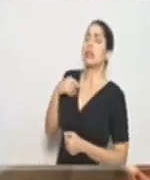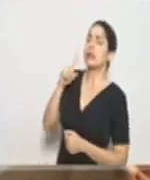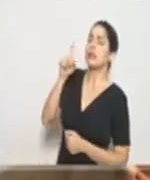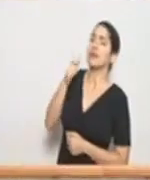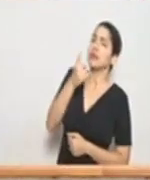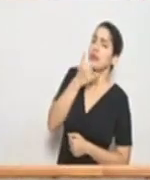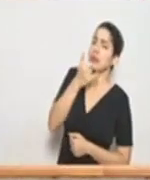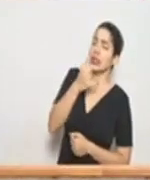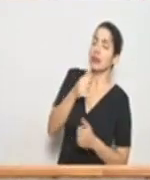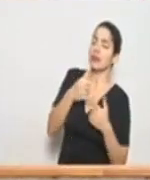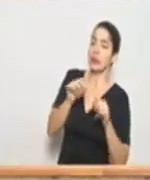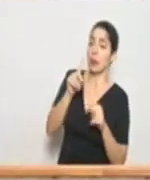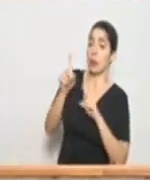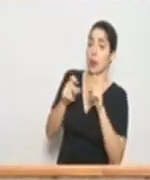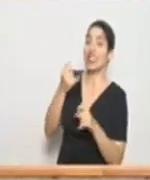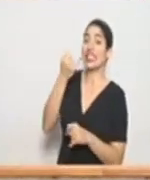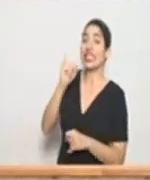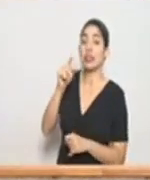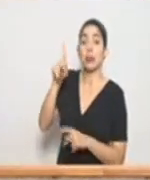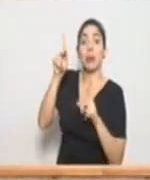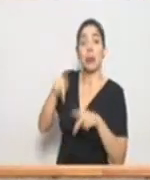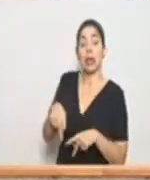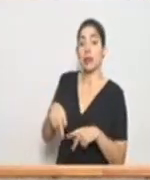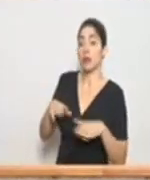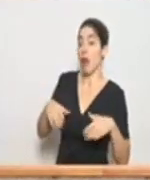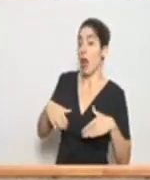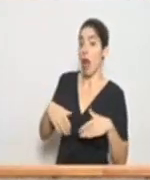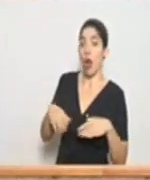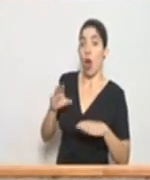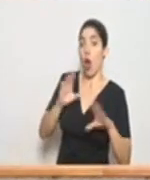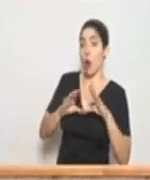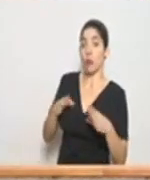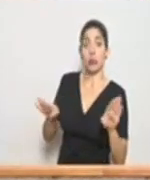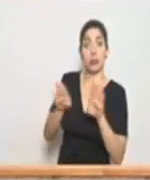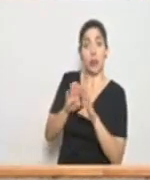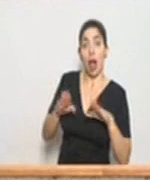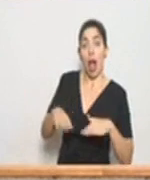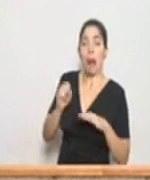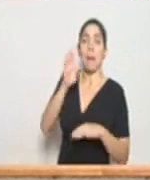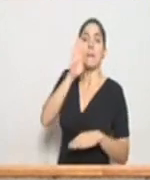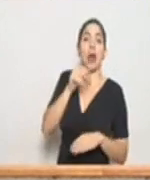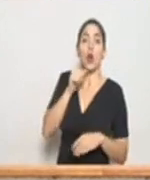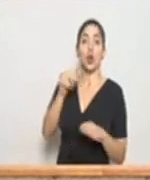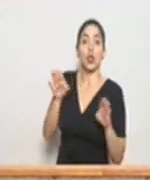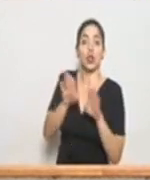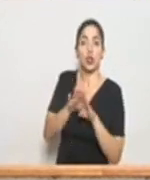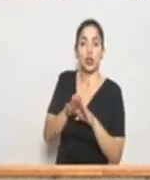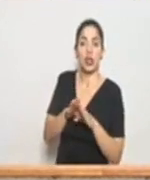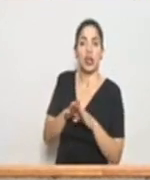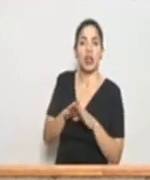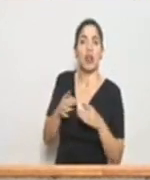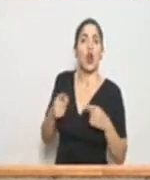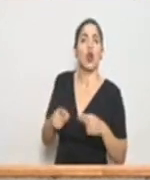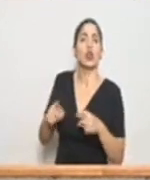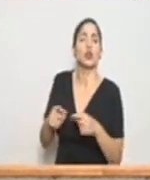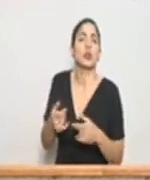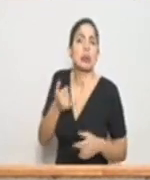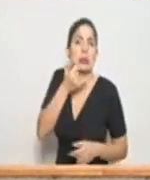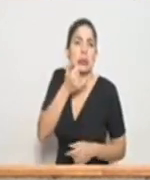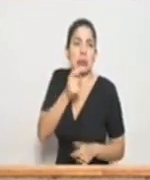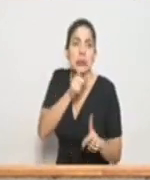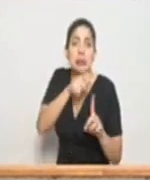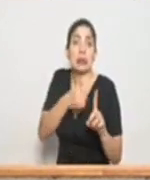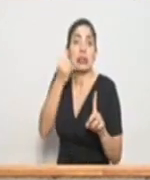pasa insisten cuando las personas no están cerrando los locales comerciales como bares y demás cuáles son las consecuencias que tienen